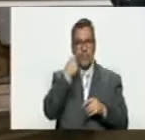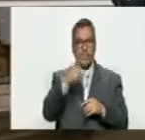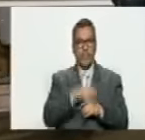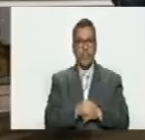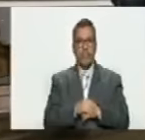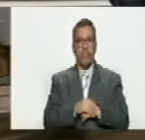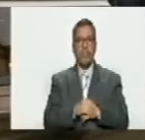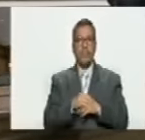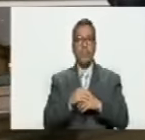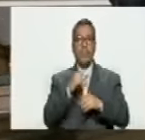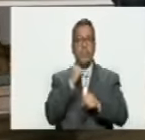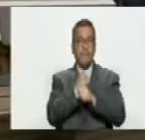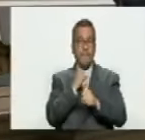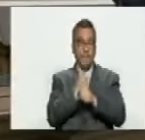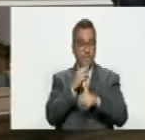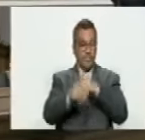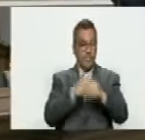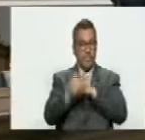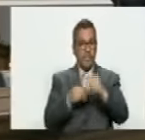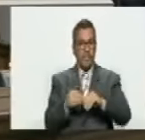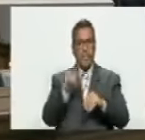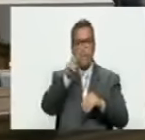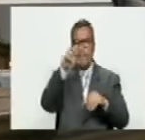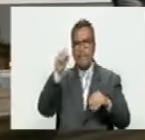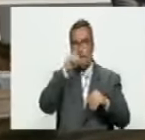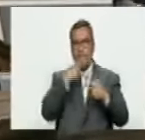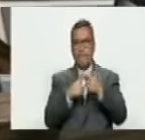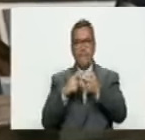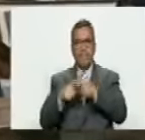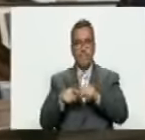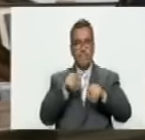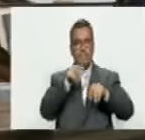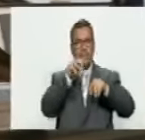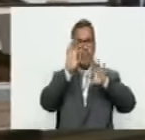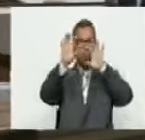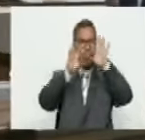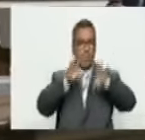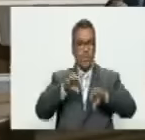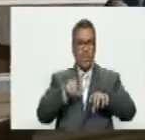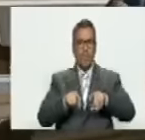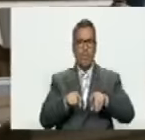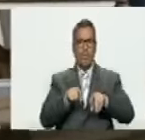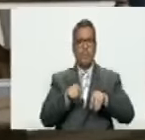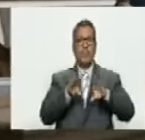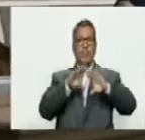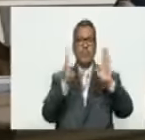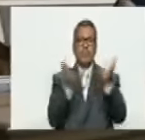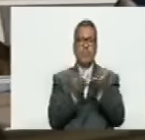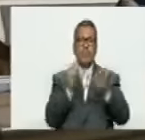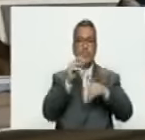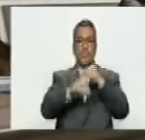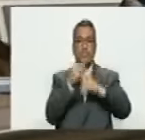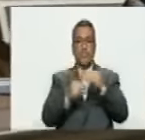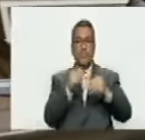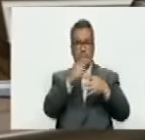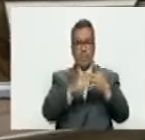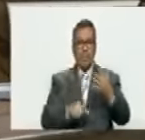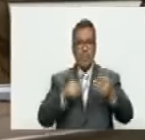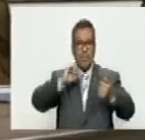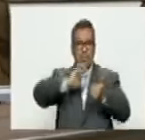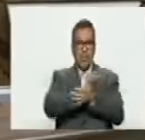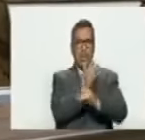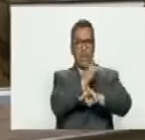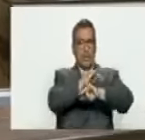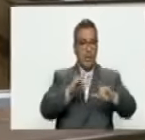se ha practicado por más de 20 años en distintas partes del mundo y lo que nos aplicaron a nosotros fue una receta de destrucción y